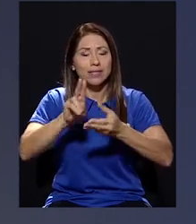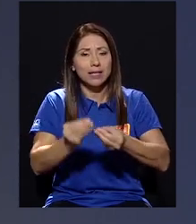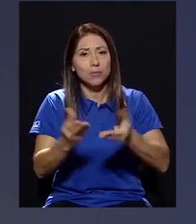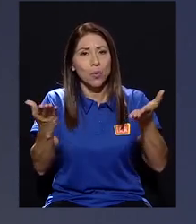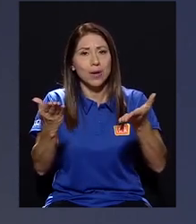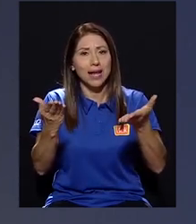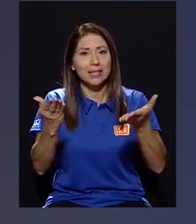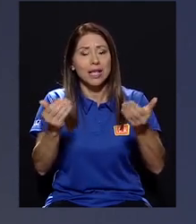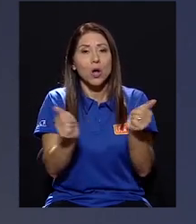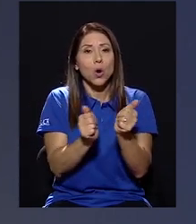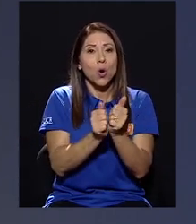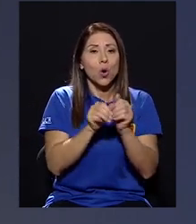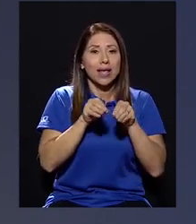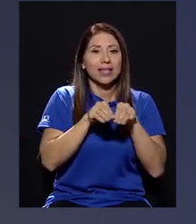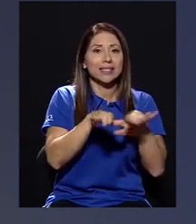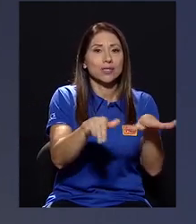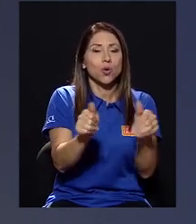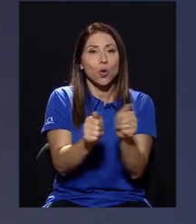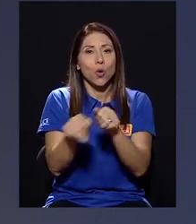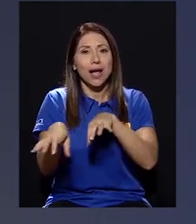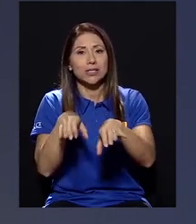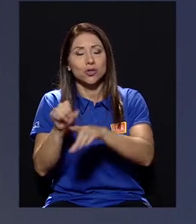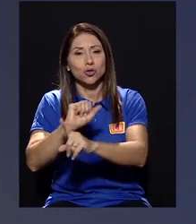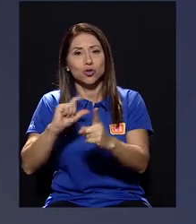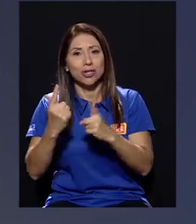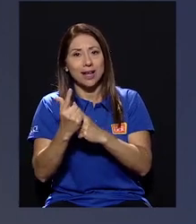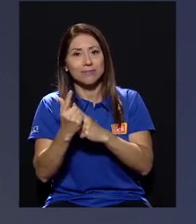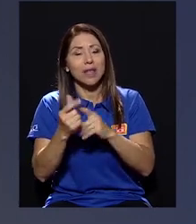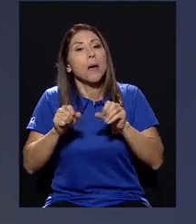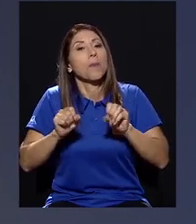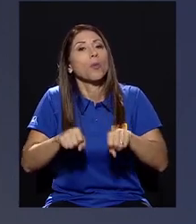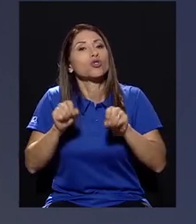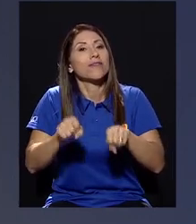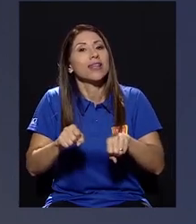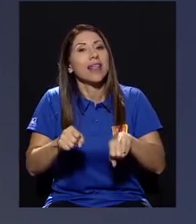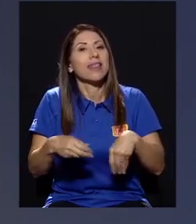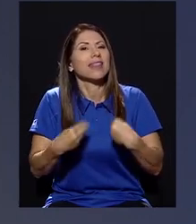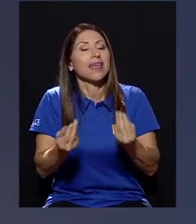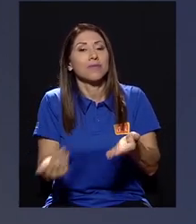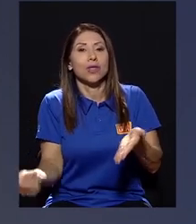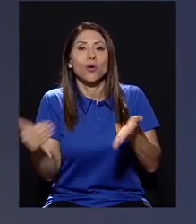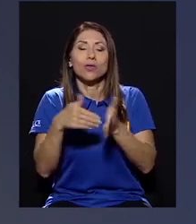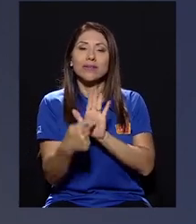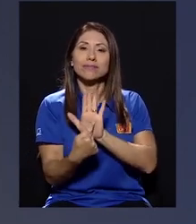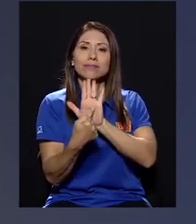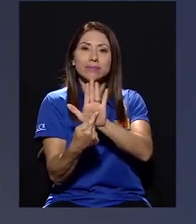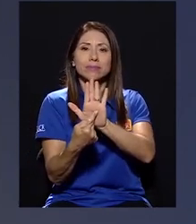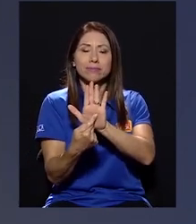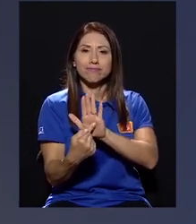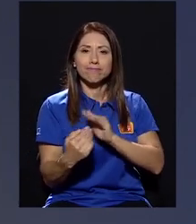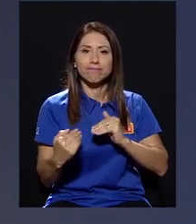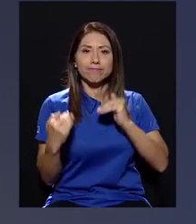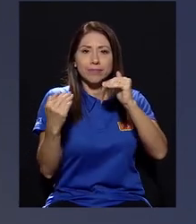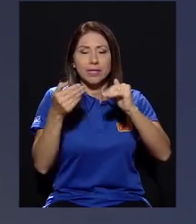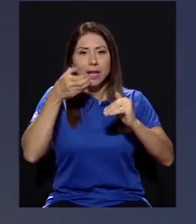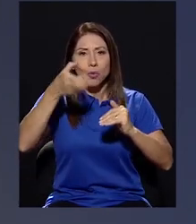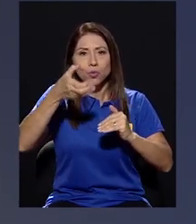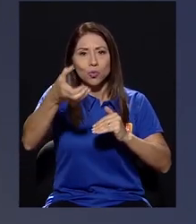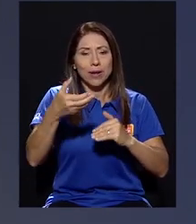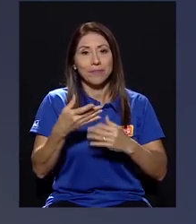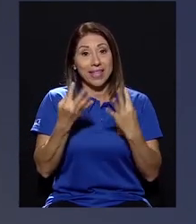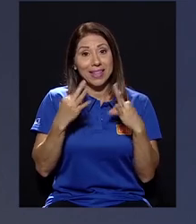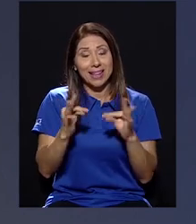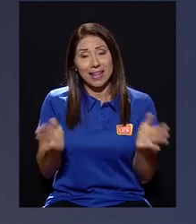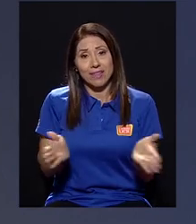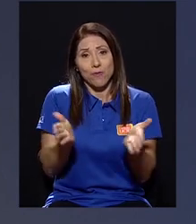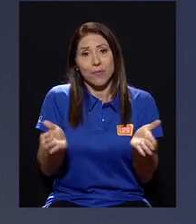extensión y la acción social, la posibilidad de reivindicar la cultura, y sobre todo tratar de fomentar algo que